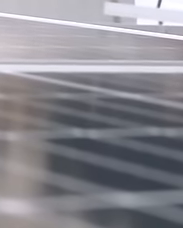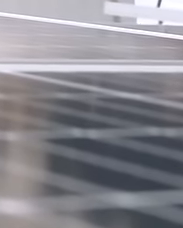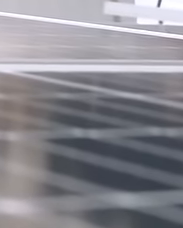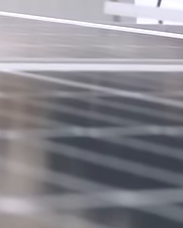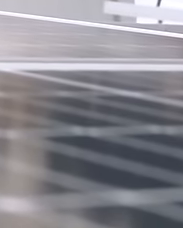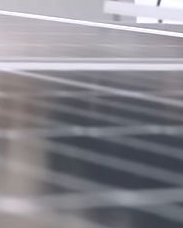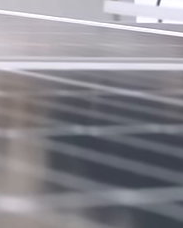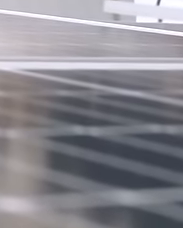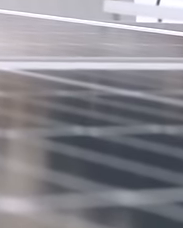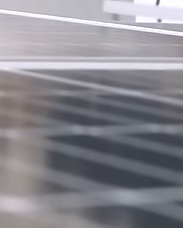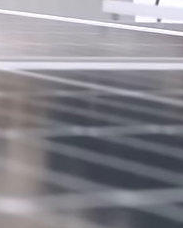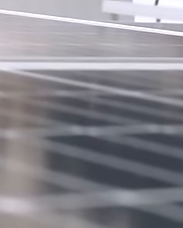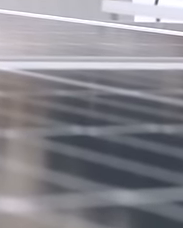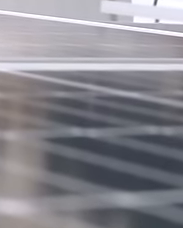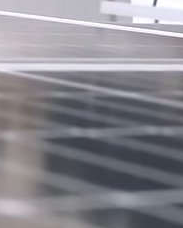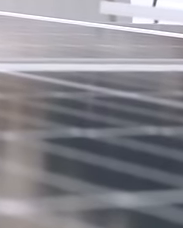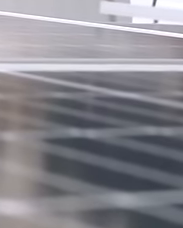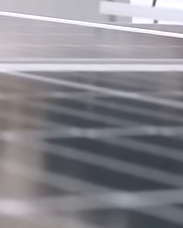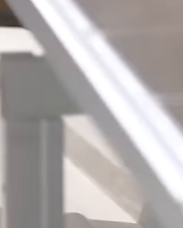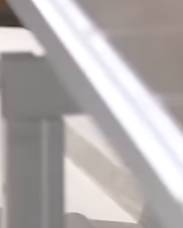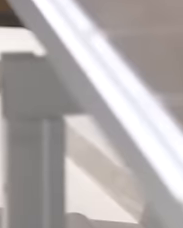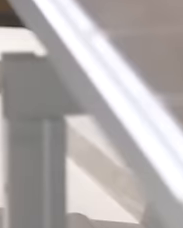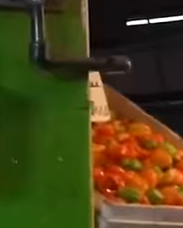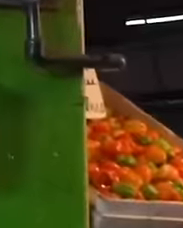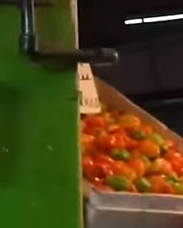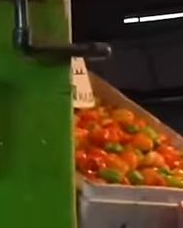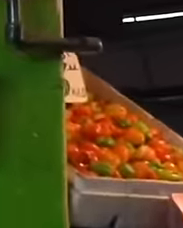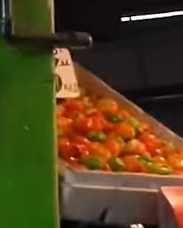tecnológico y social de la ciudad.